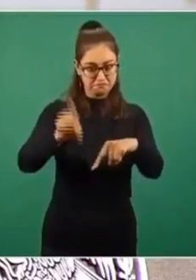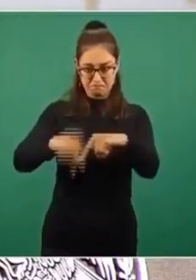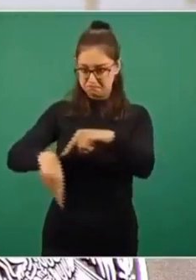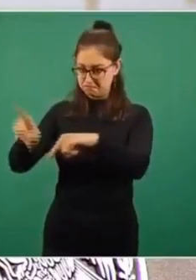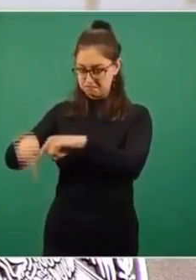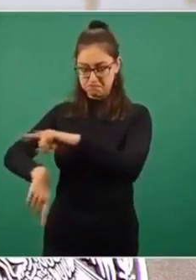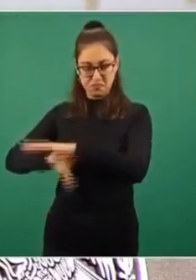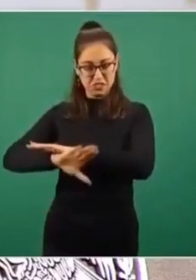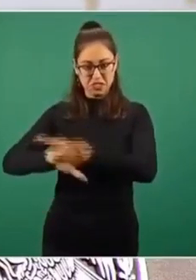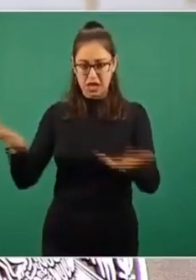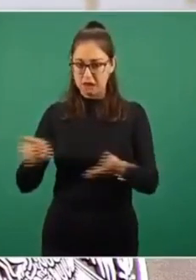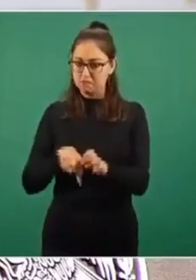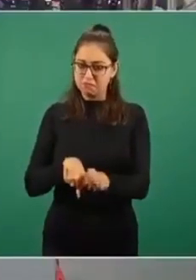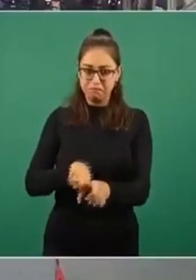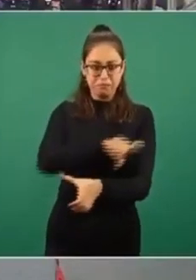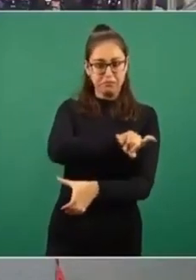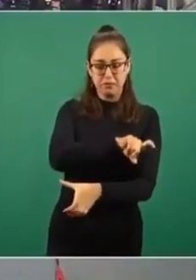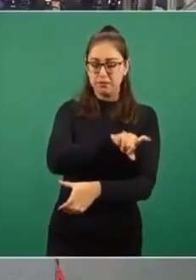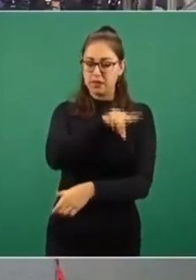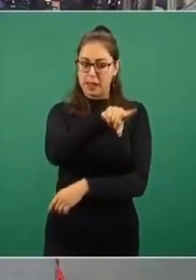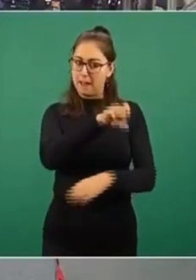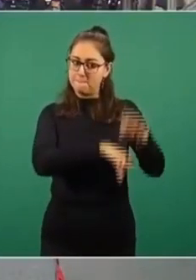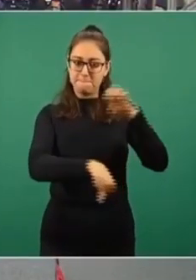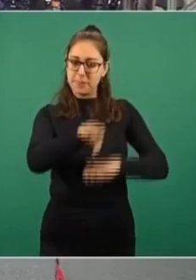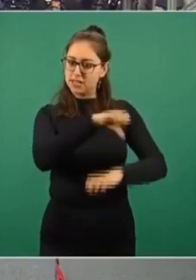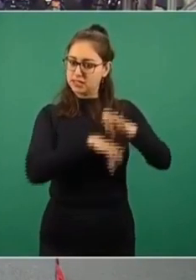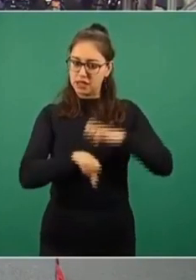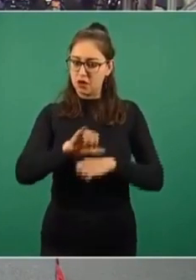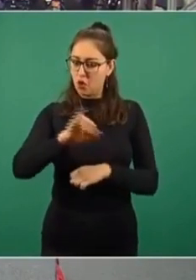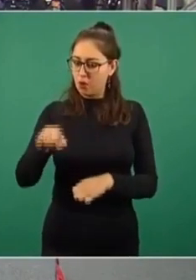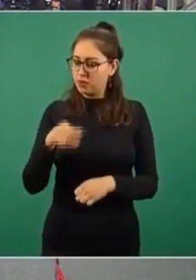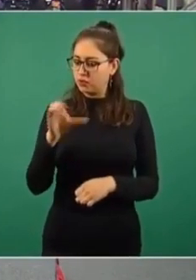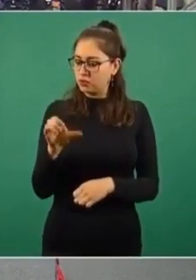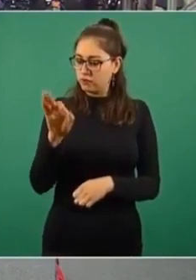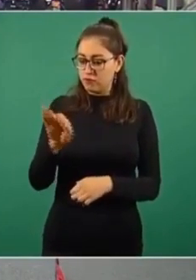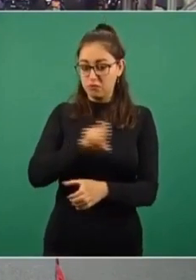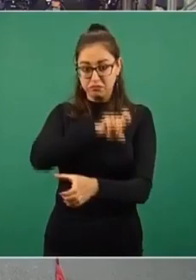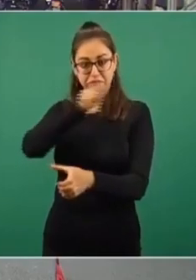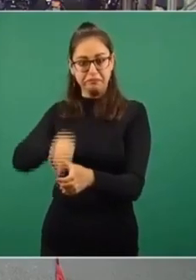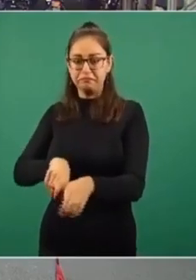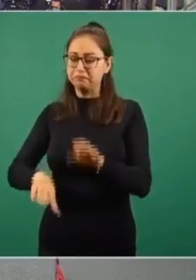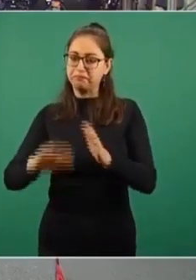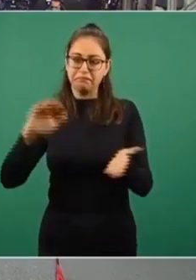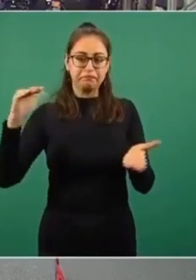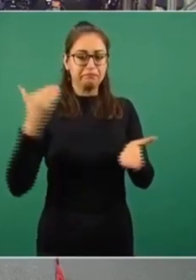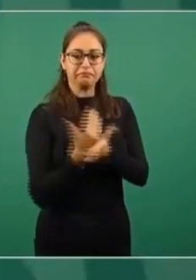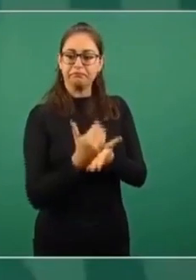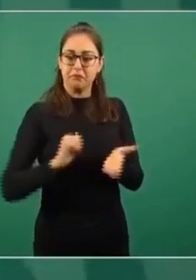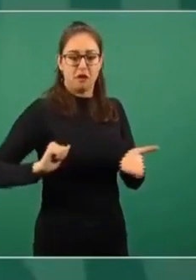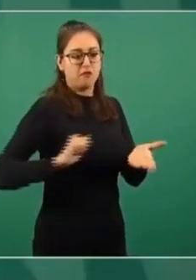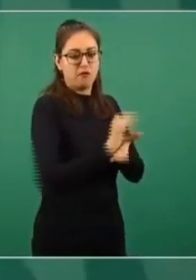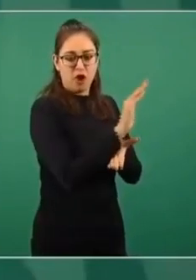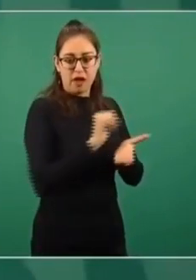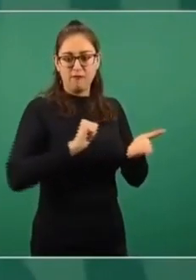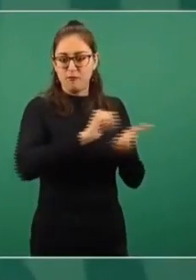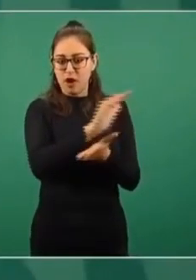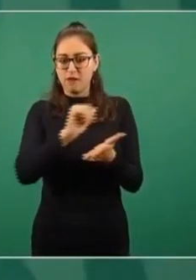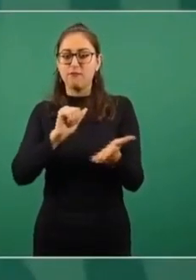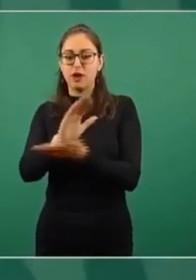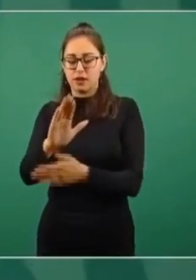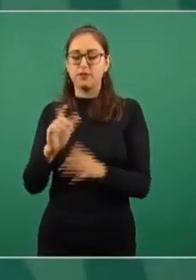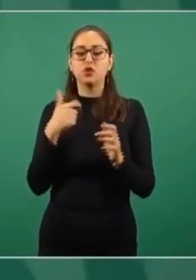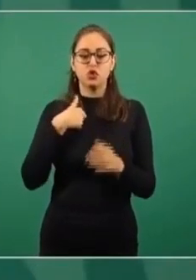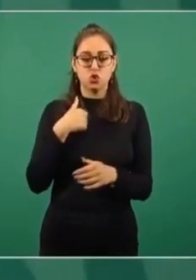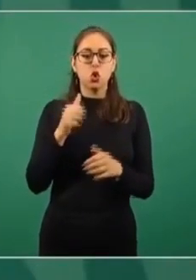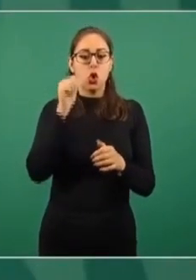del programa Jóvenes Construyendo el Futuro. Eso es lo que me dijo la secretaria alcalde el día de ayer, porque yo hablé con ella y